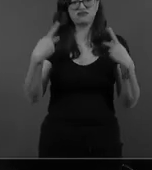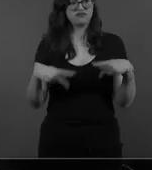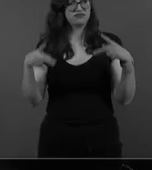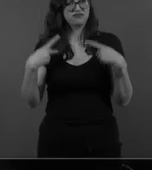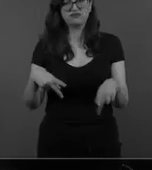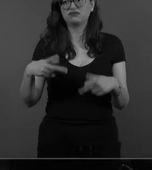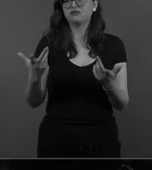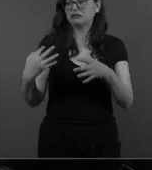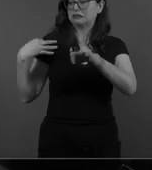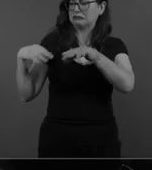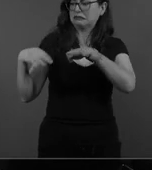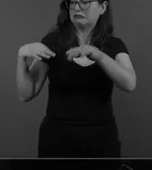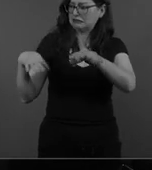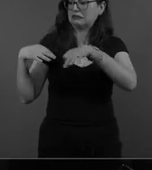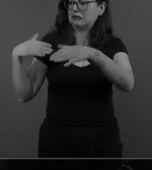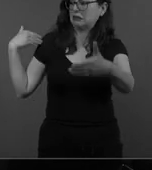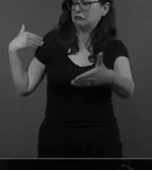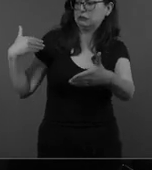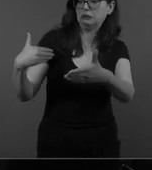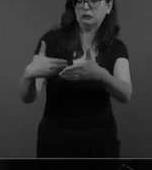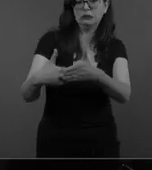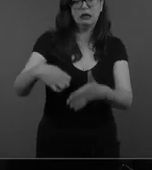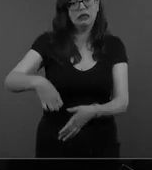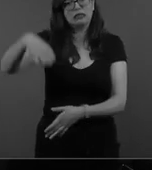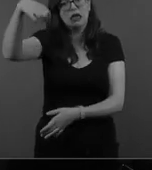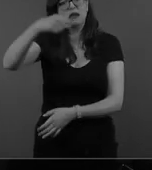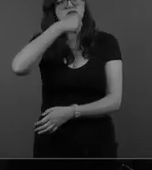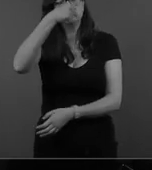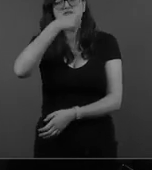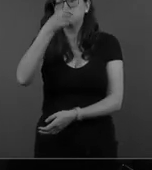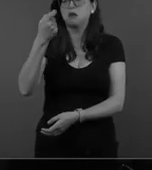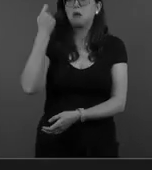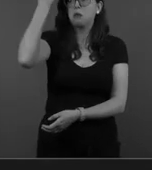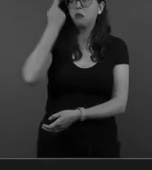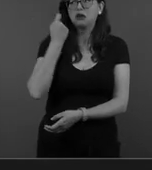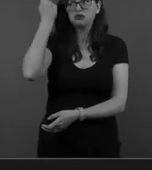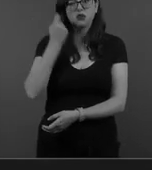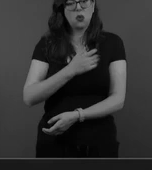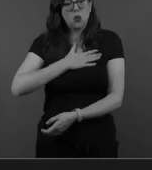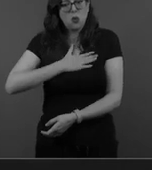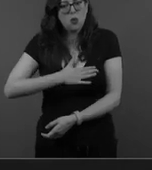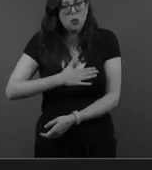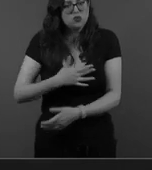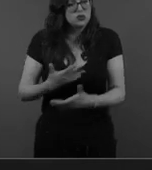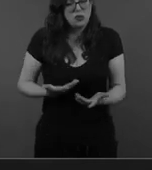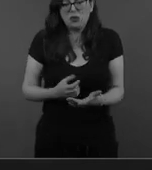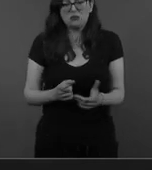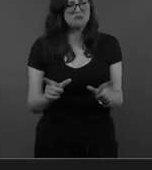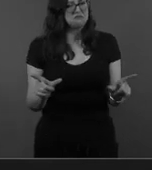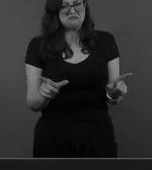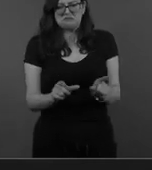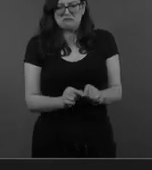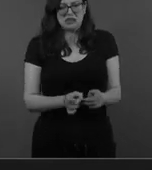etapa la puedan vivir con dignidad, con pensiones justas. De eso trata la reforma de